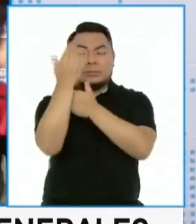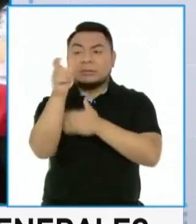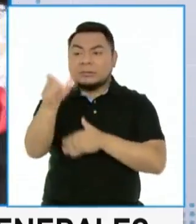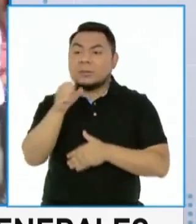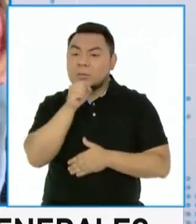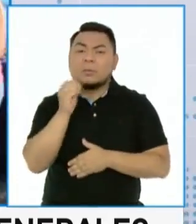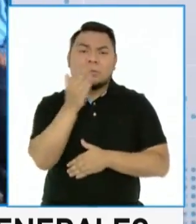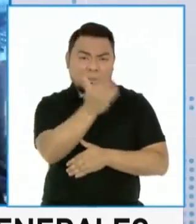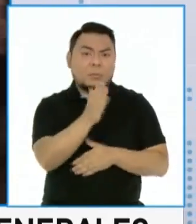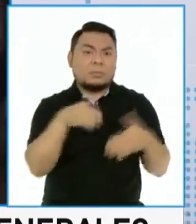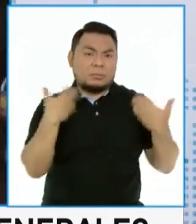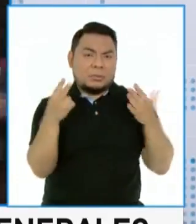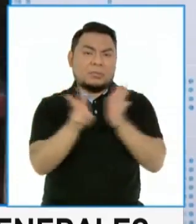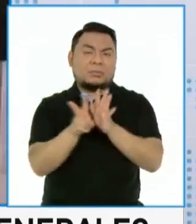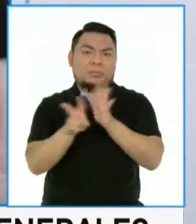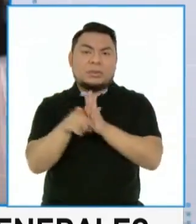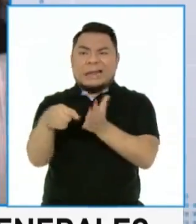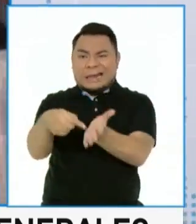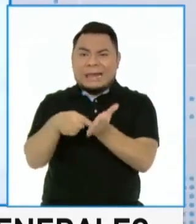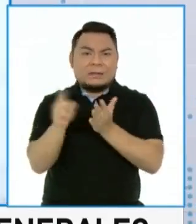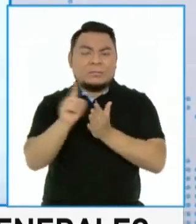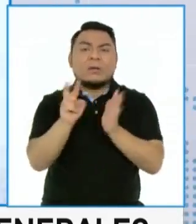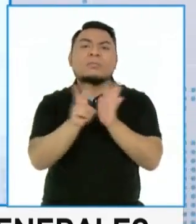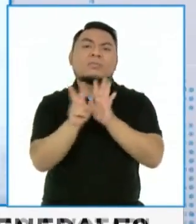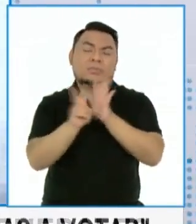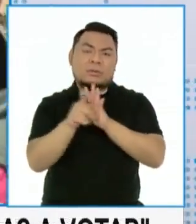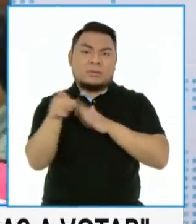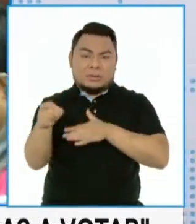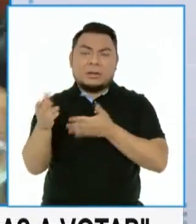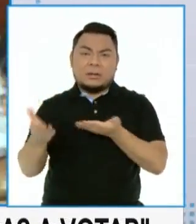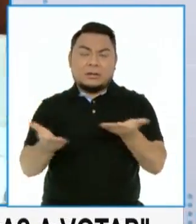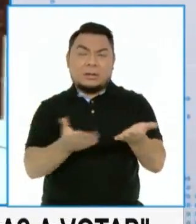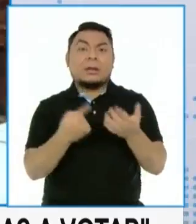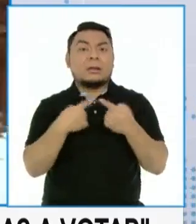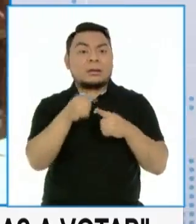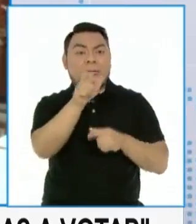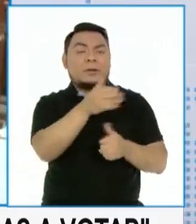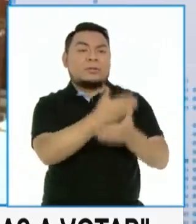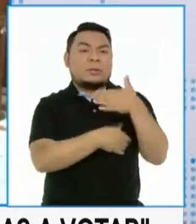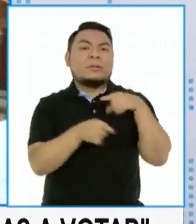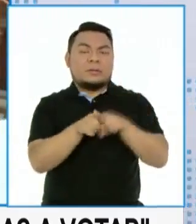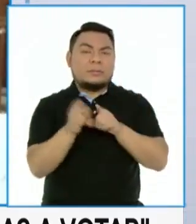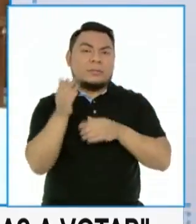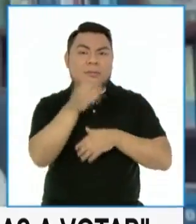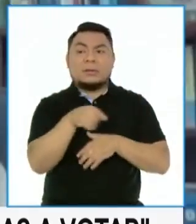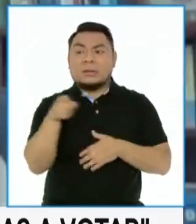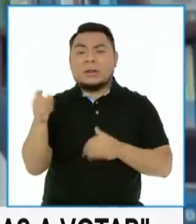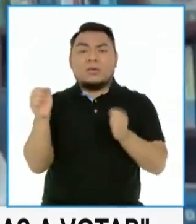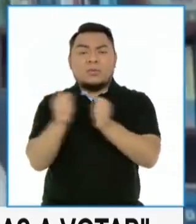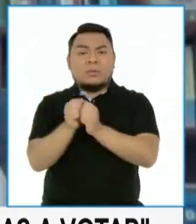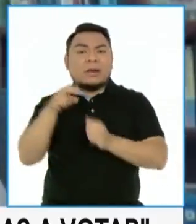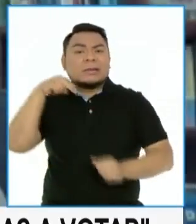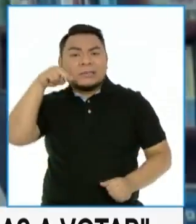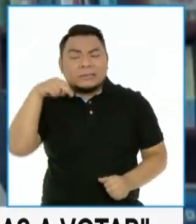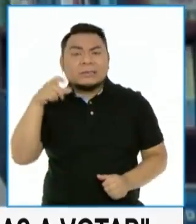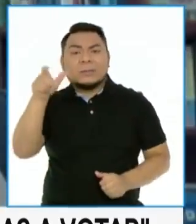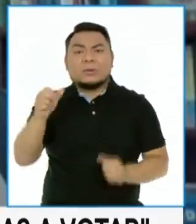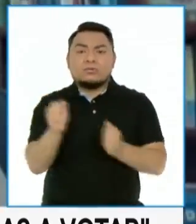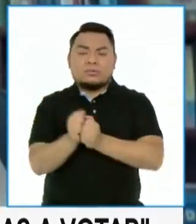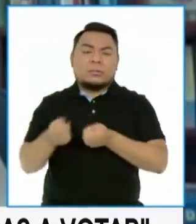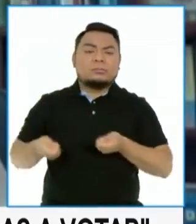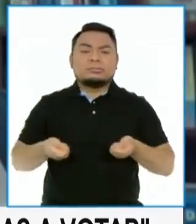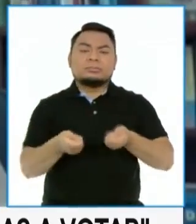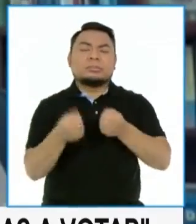puedan ir a esa hora? No es obligatorio. Pueden ir en otro momento acompañados seguro del nieto, de alguien, de alguna persona de su